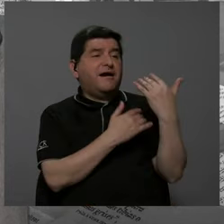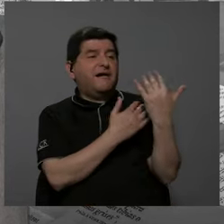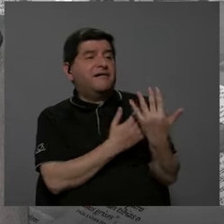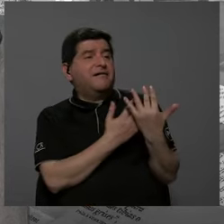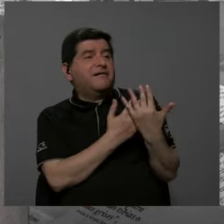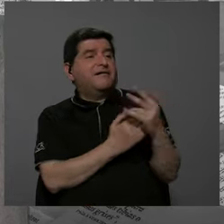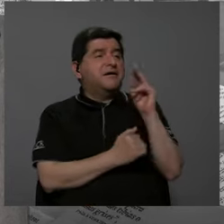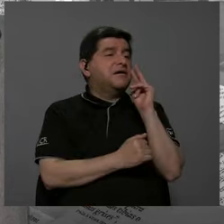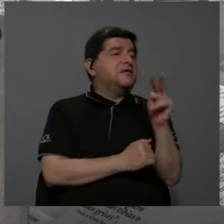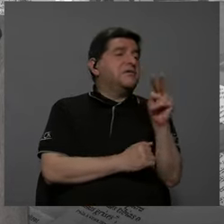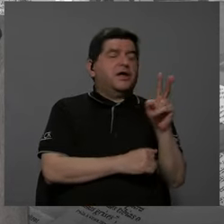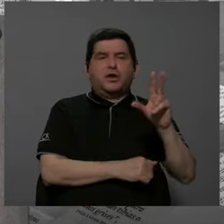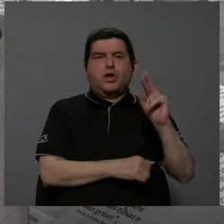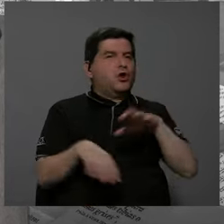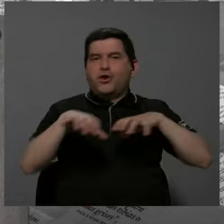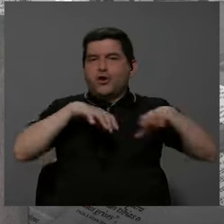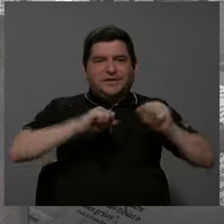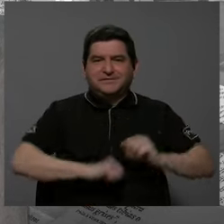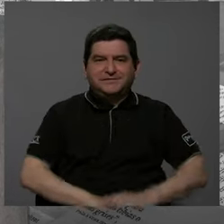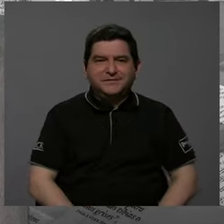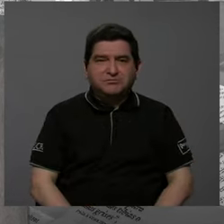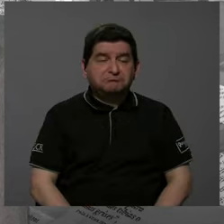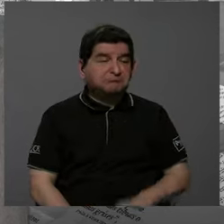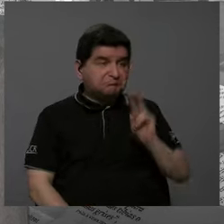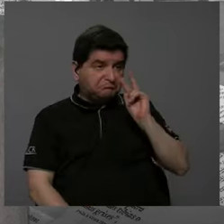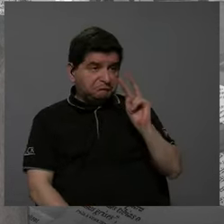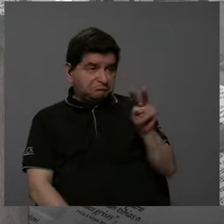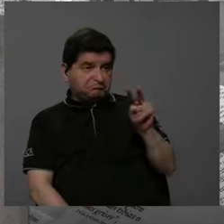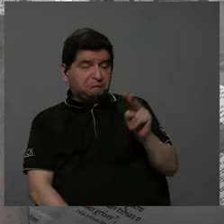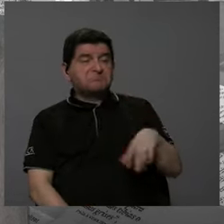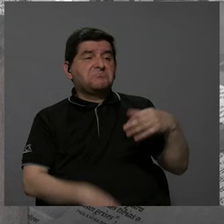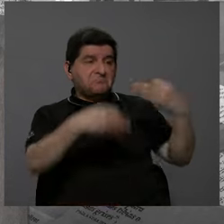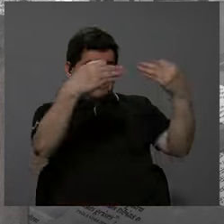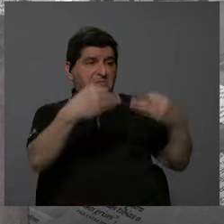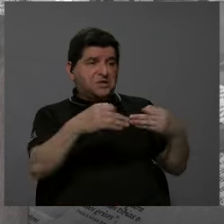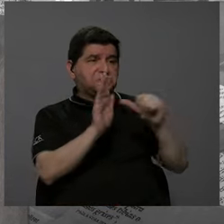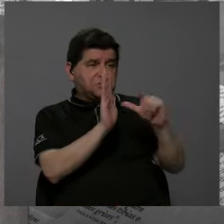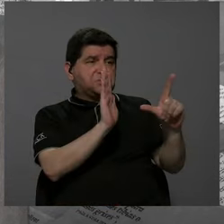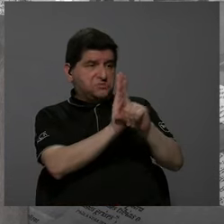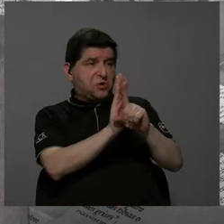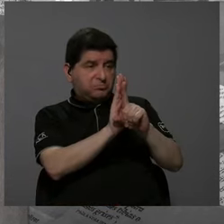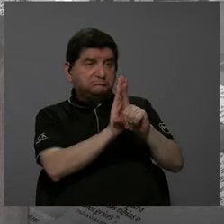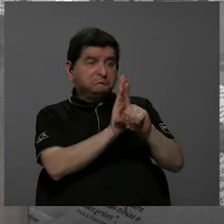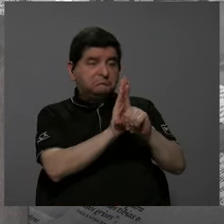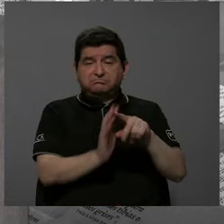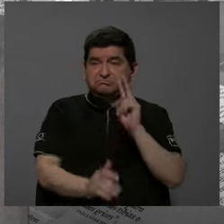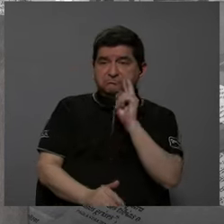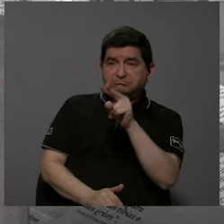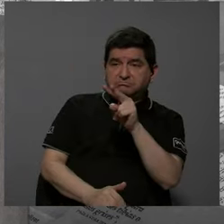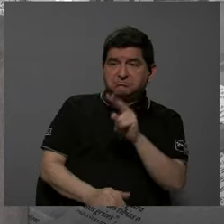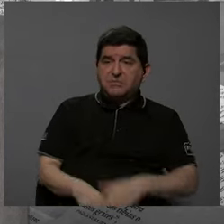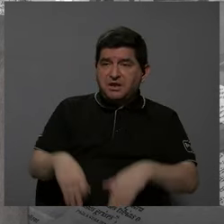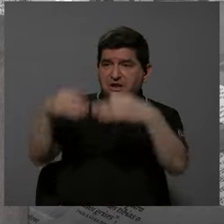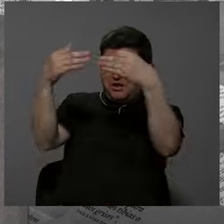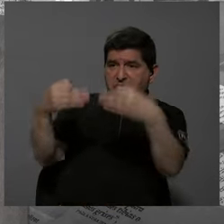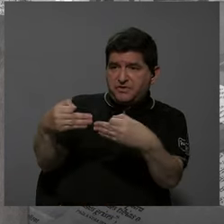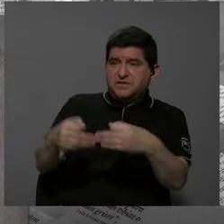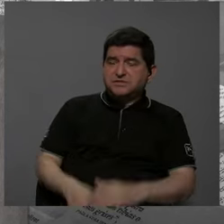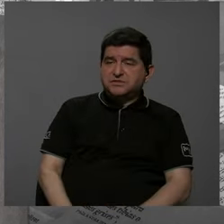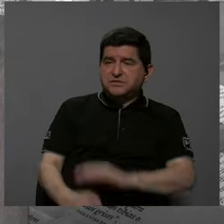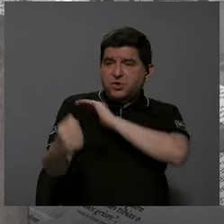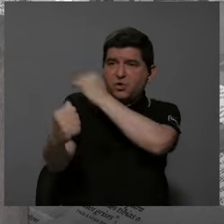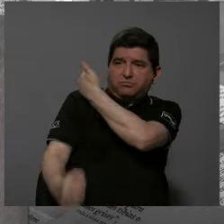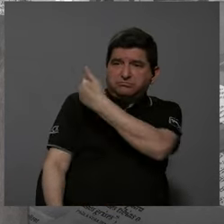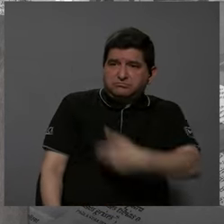espectador que de actor. Entonces veíamos cómo se tomaban decisiones en la Asamblea Legislativa, veíamos cómo se tomaban